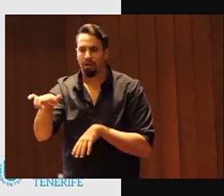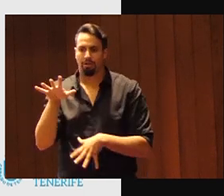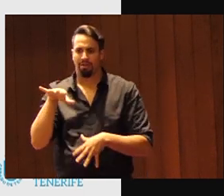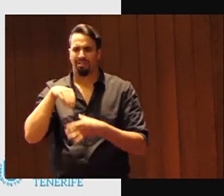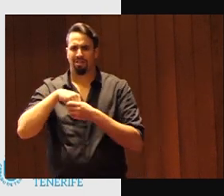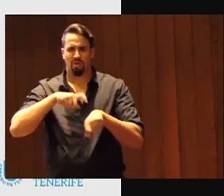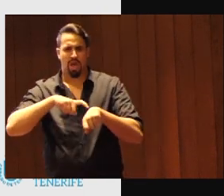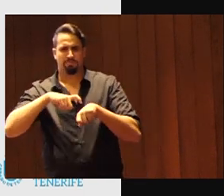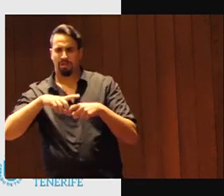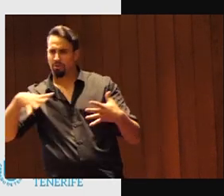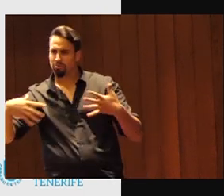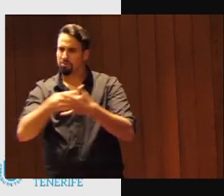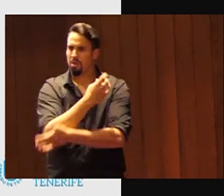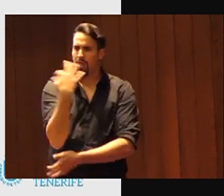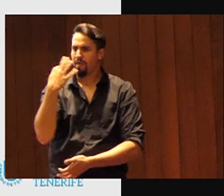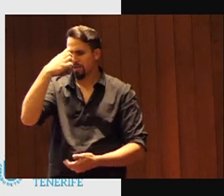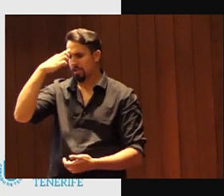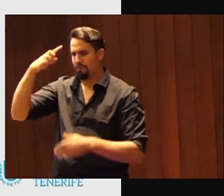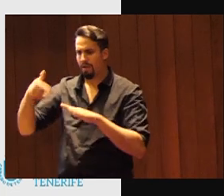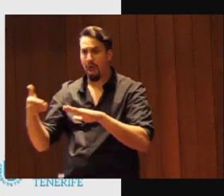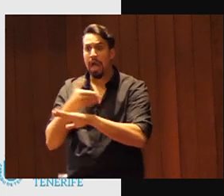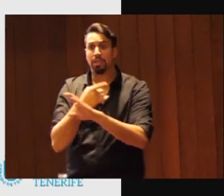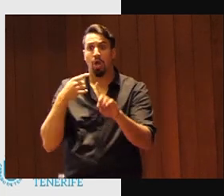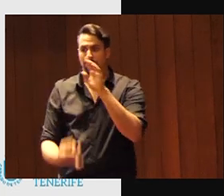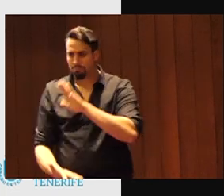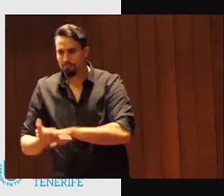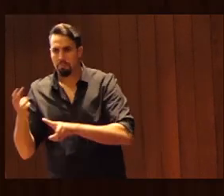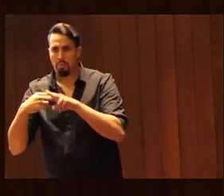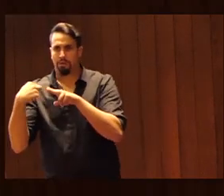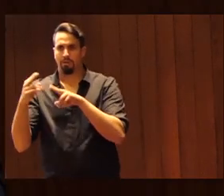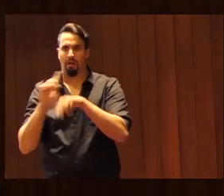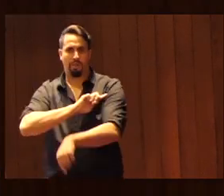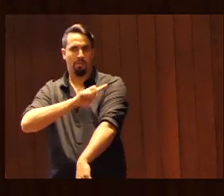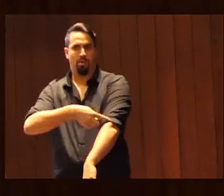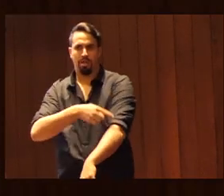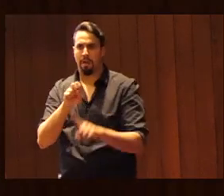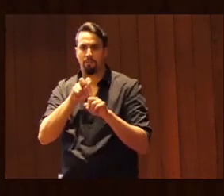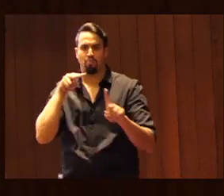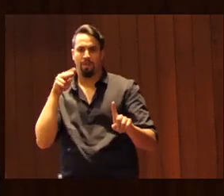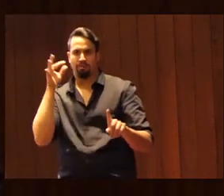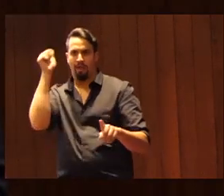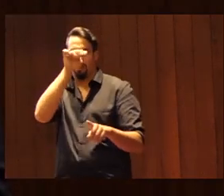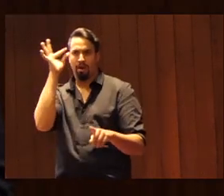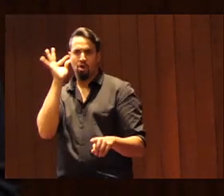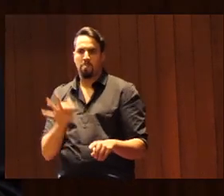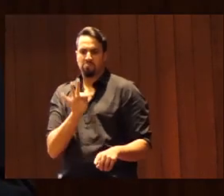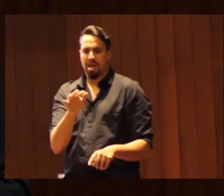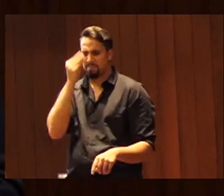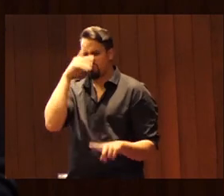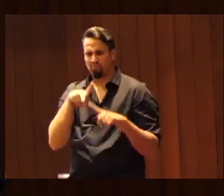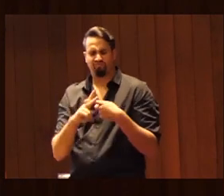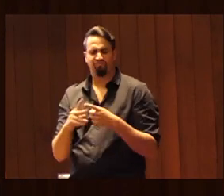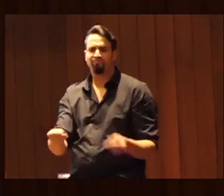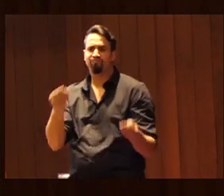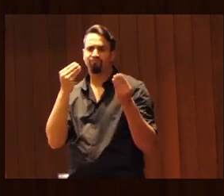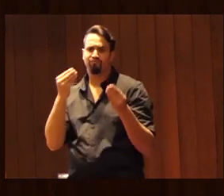los aspectos que hay que tener en cuenta para diseñar políticas deportivas desde la perspectiva de género y creo que es una herramienta buenísima.